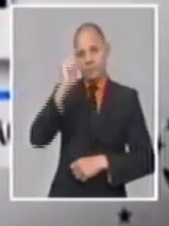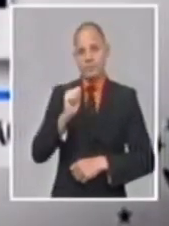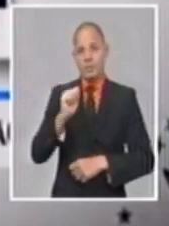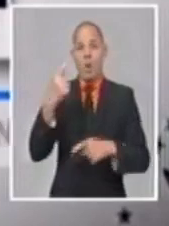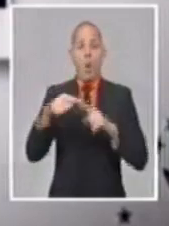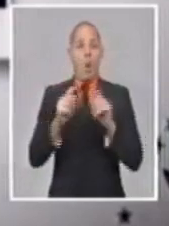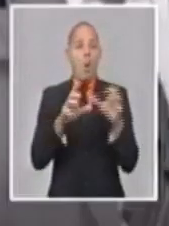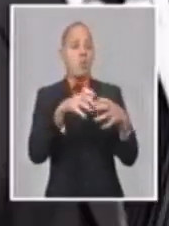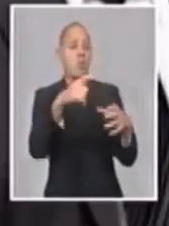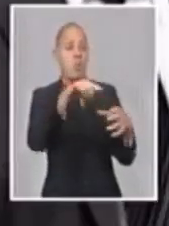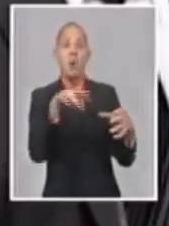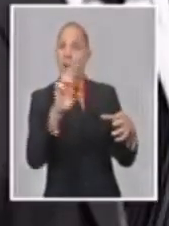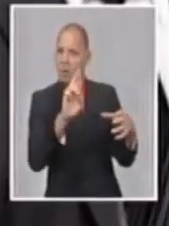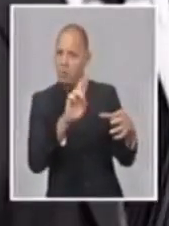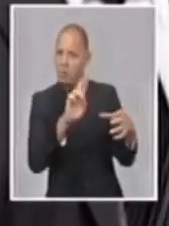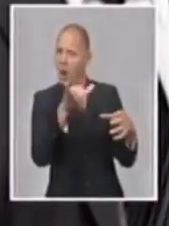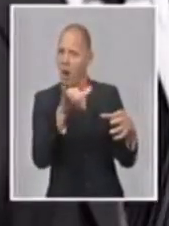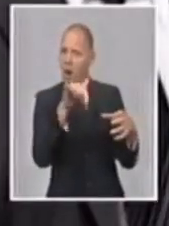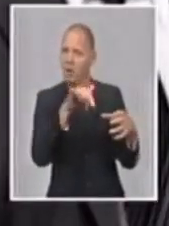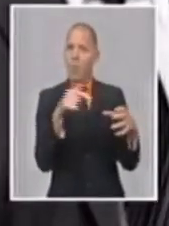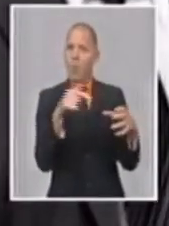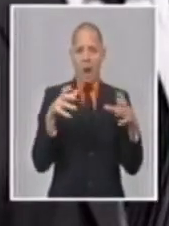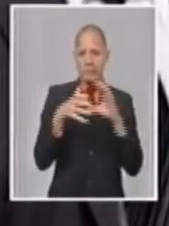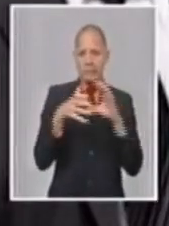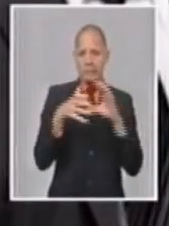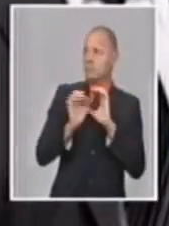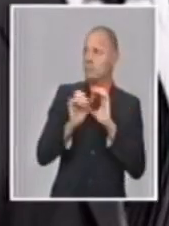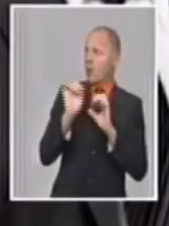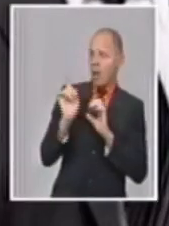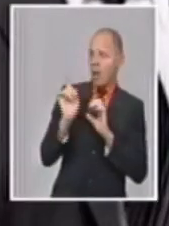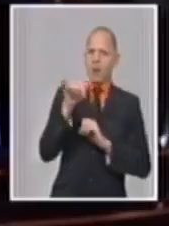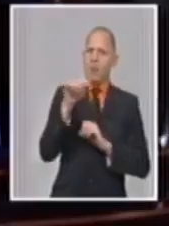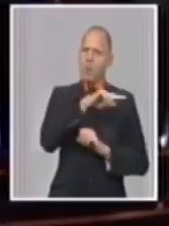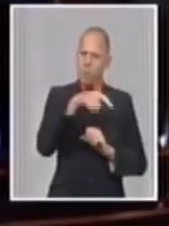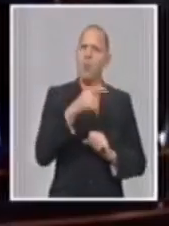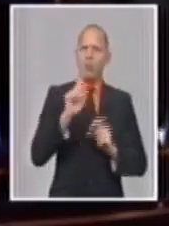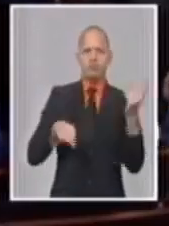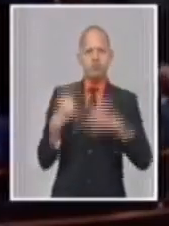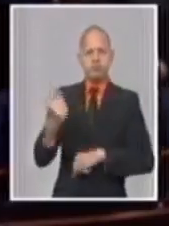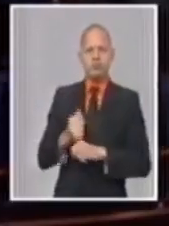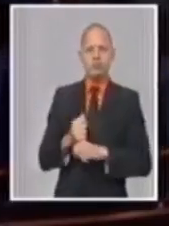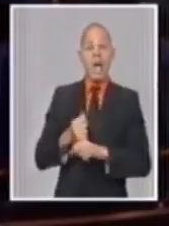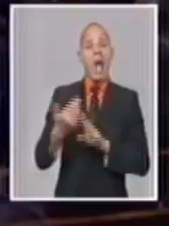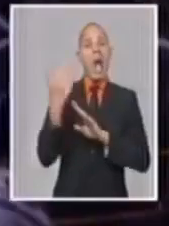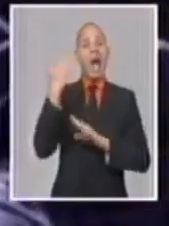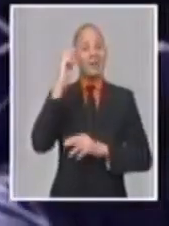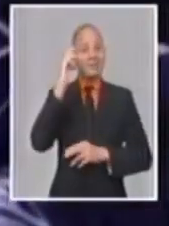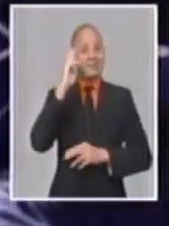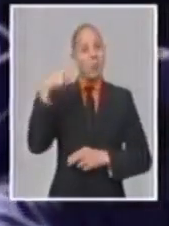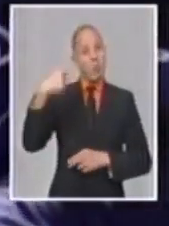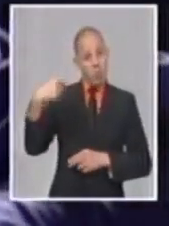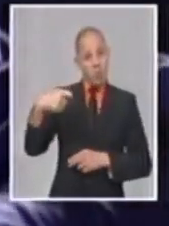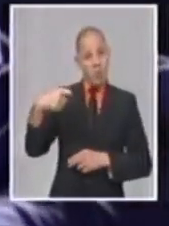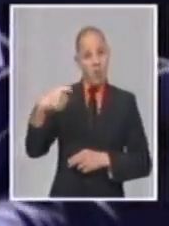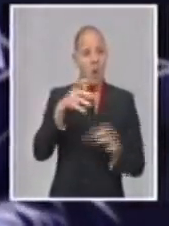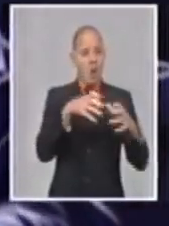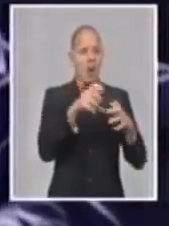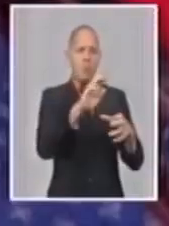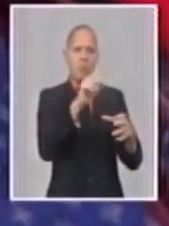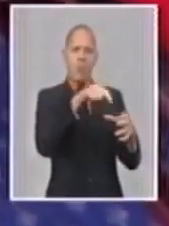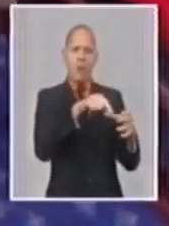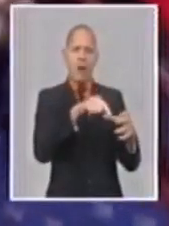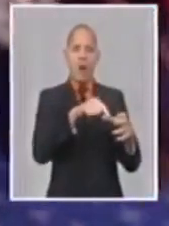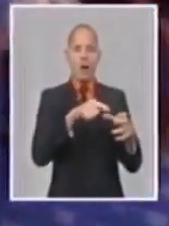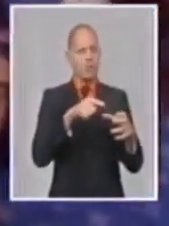suman 10 congresistas republicanos. Hace un año, cuando a Trump lo imputaron por abuso de poder, ningún republicano rompió filas. Pero ahora